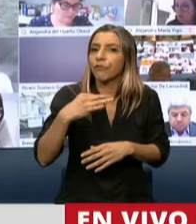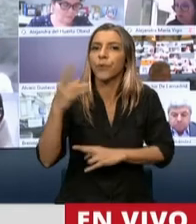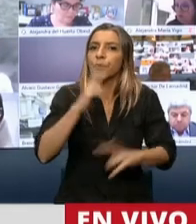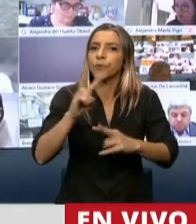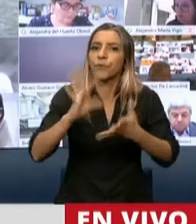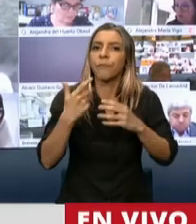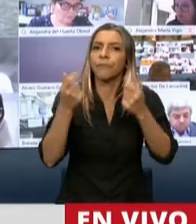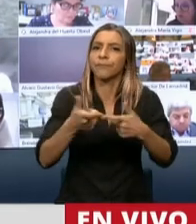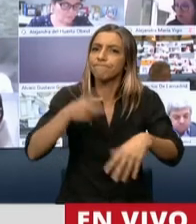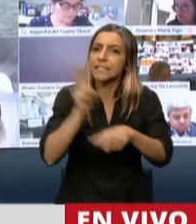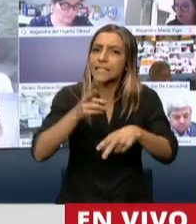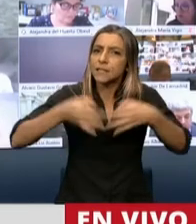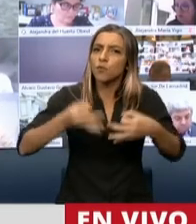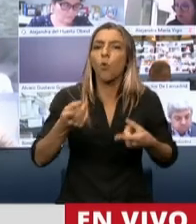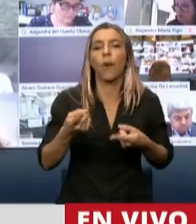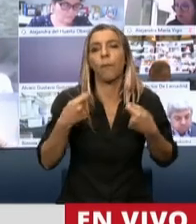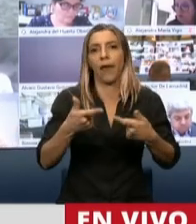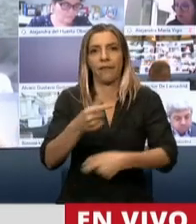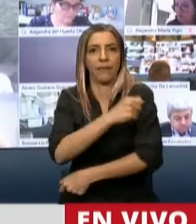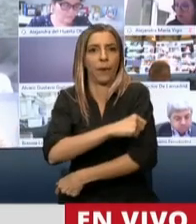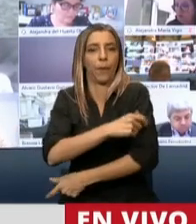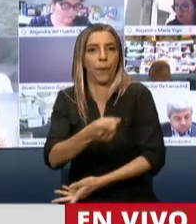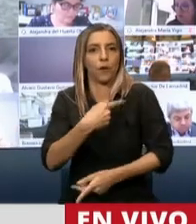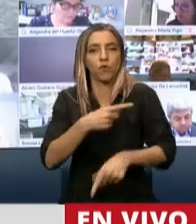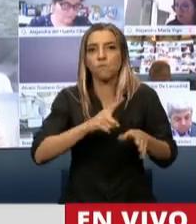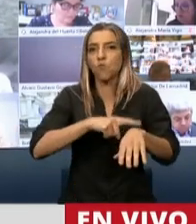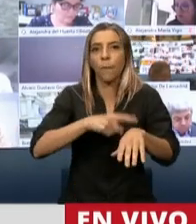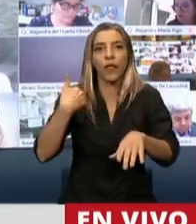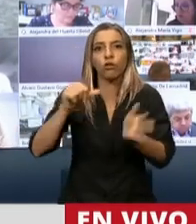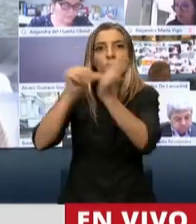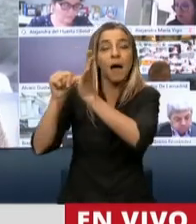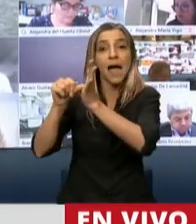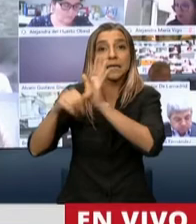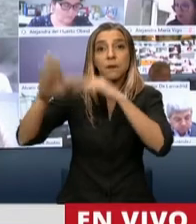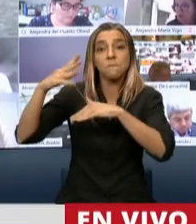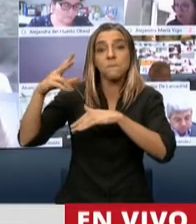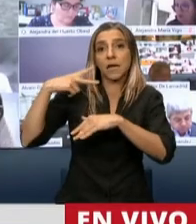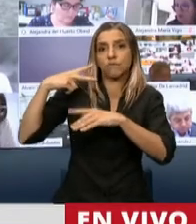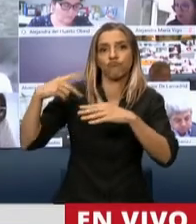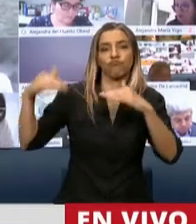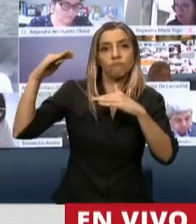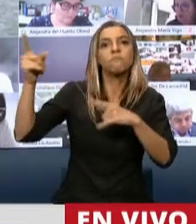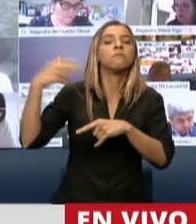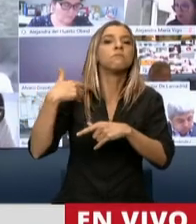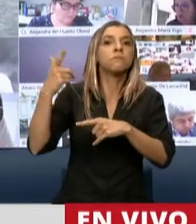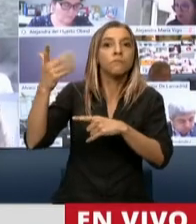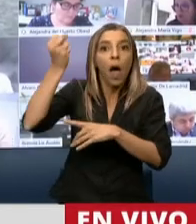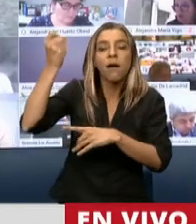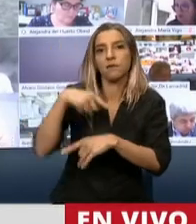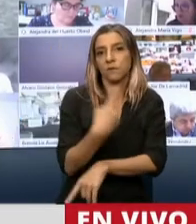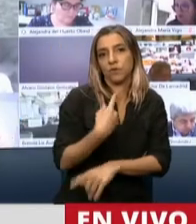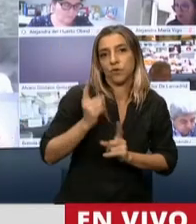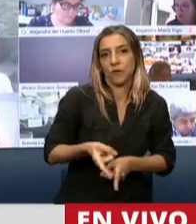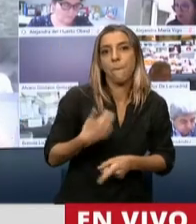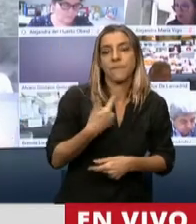argentinas las vacunas en el mismo momento que aquellos países desarrollados. Frente a esta situación, parte de la industria